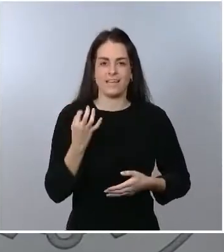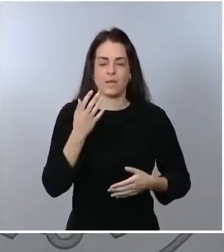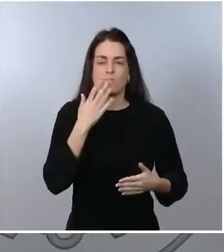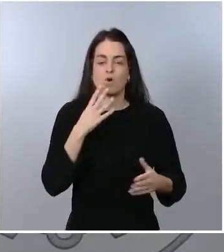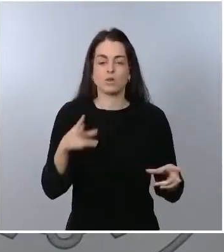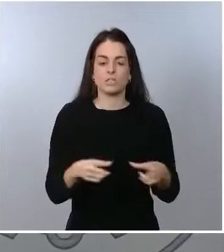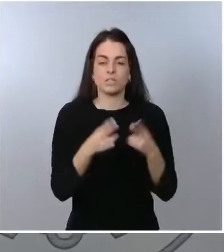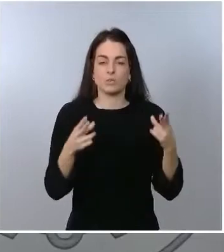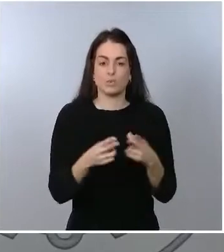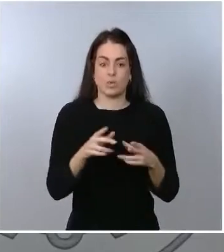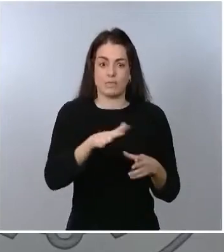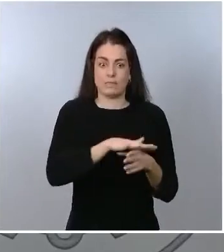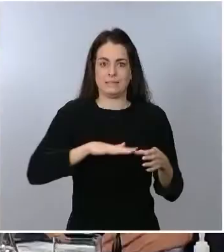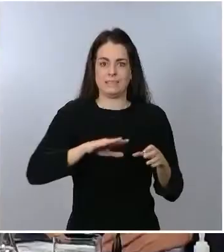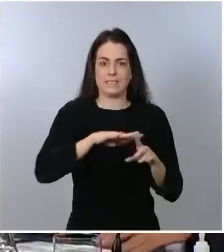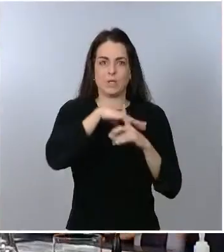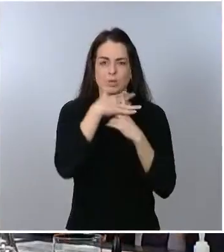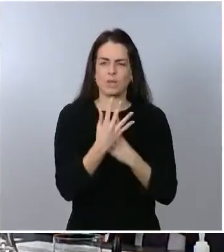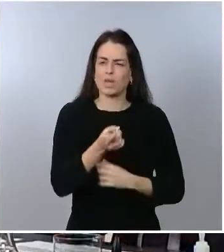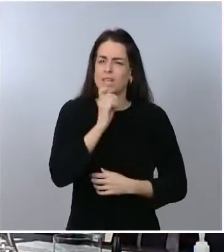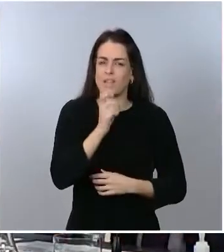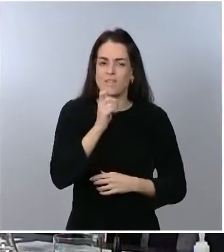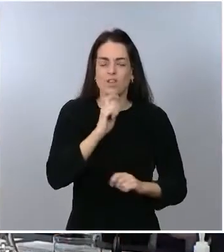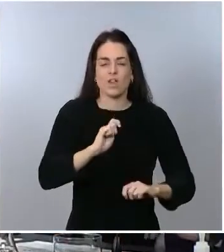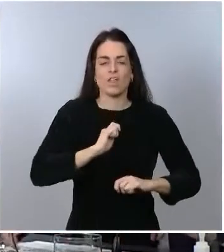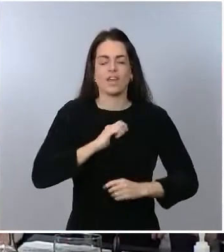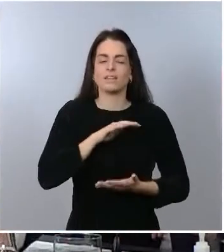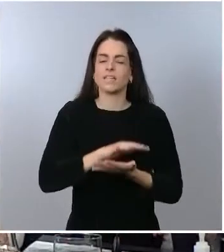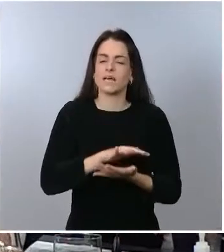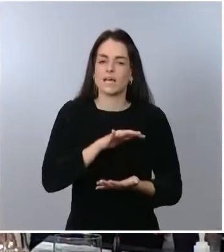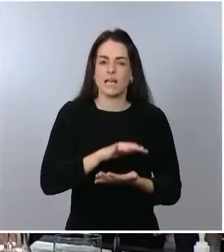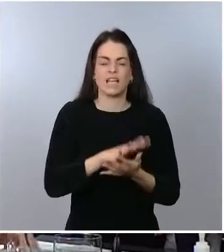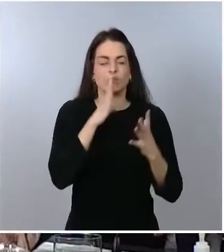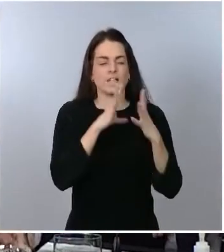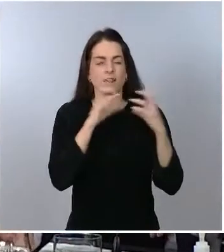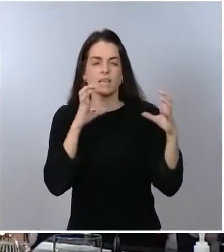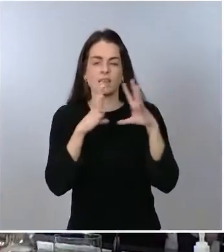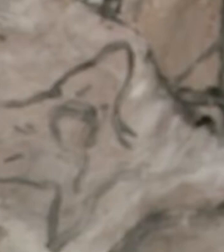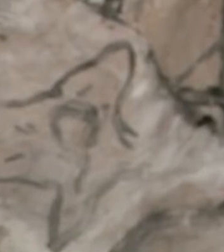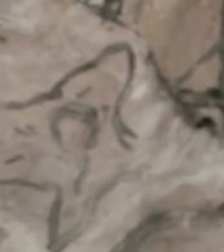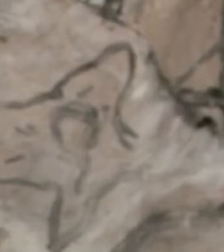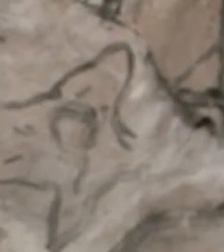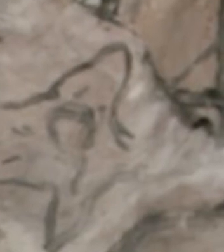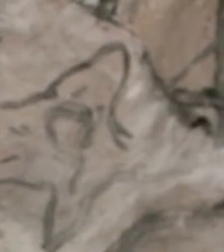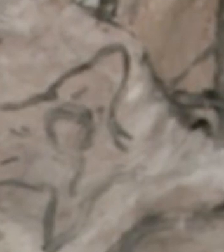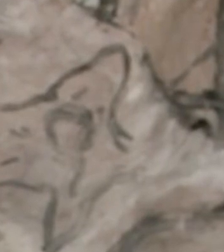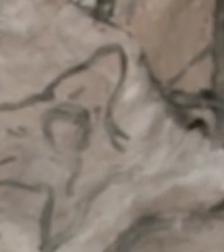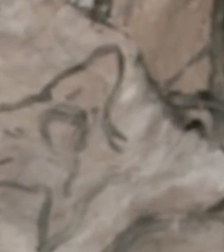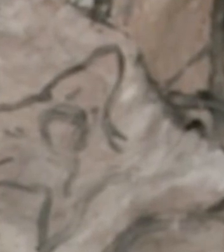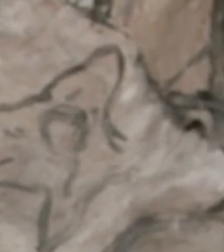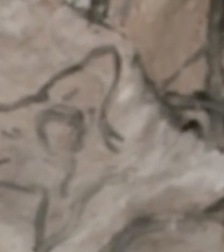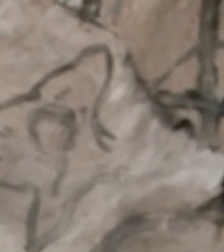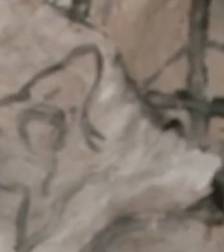complicado y en un momento donde era obligado el entendimiento entre todas las administraciones. El presidente del Gobierno